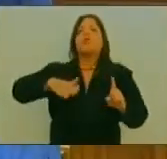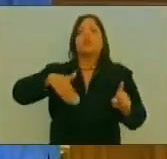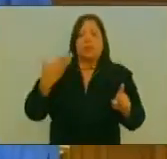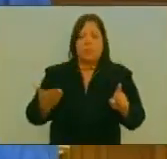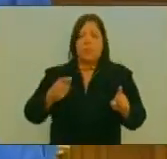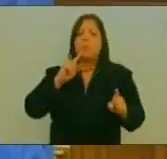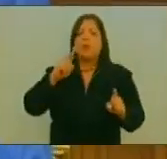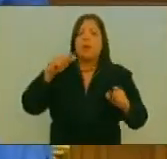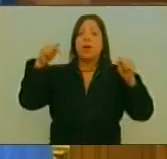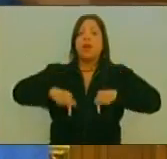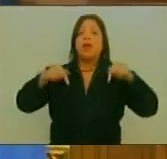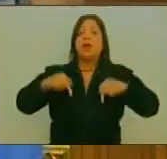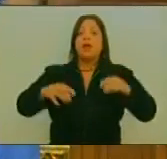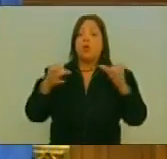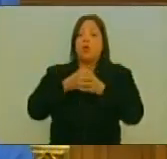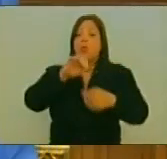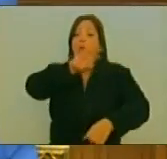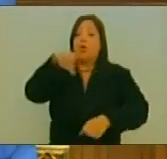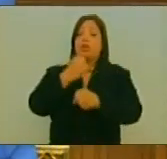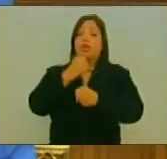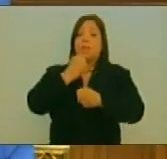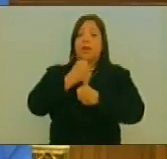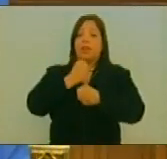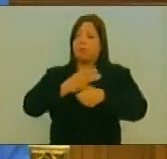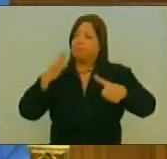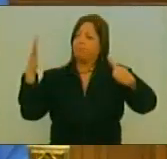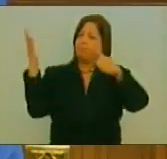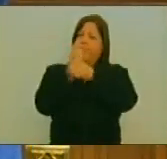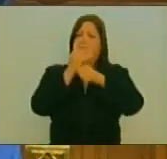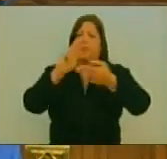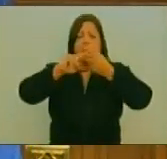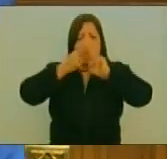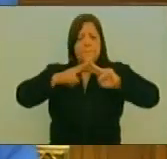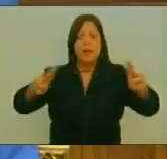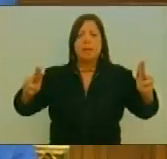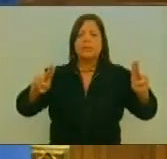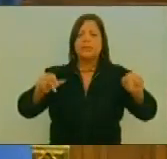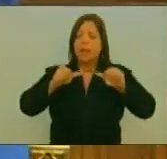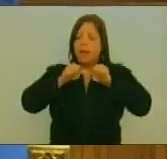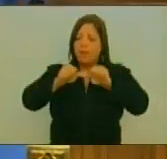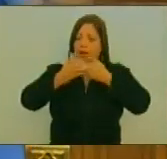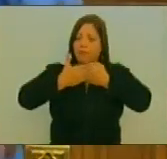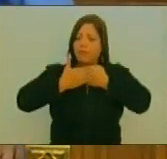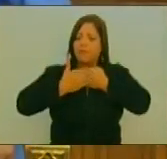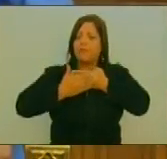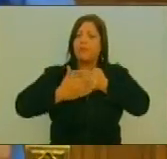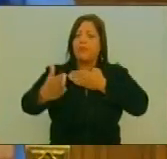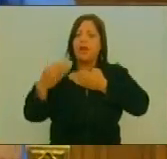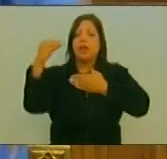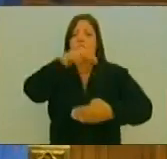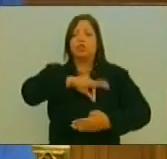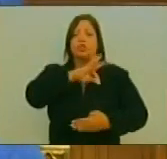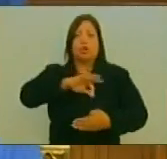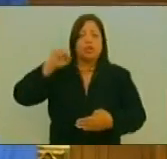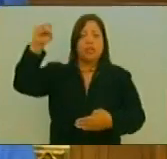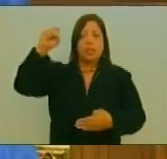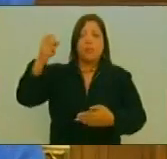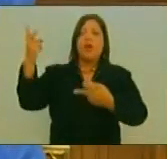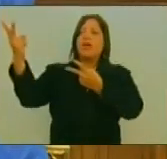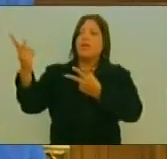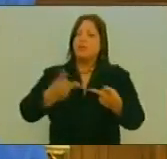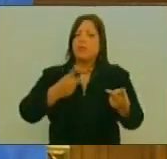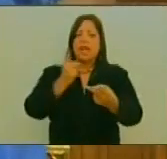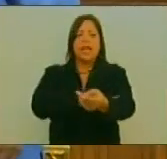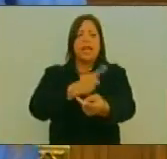Desde nuestra clase Para conquistar La paz Y para avanzar En la construcción Del socialismo Invitar a nuestros